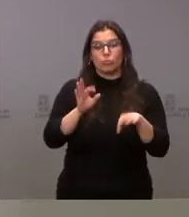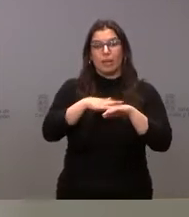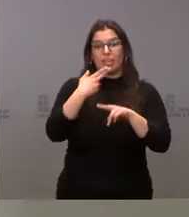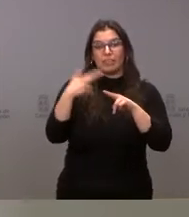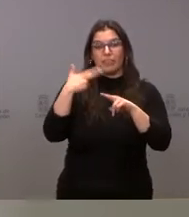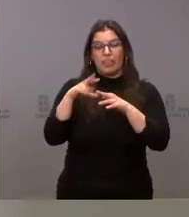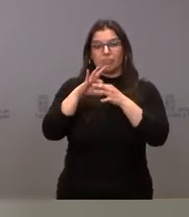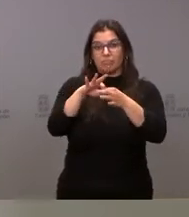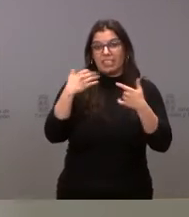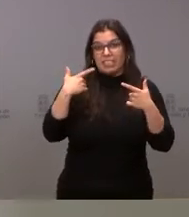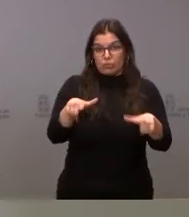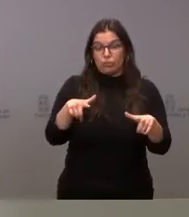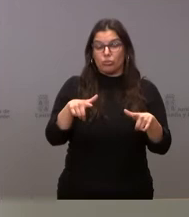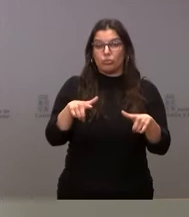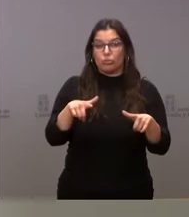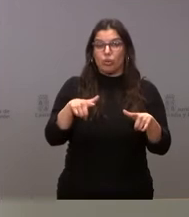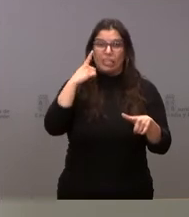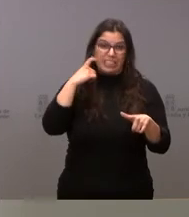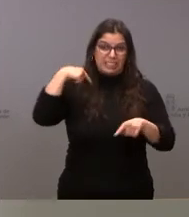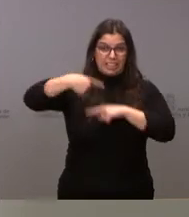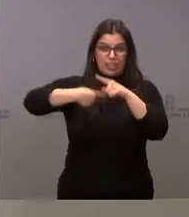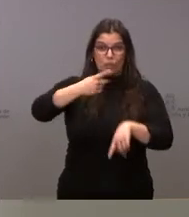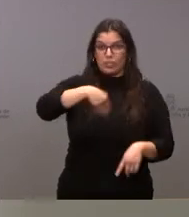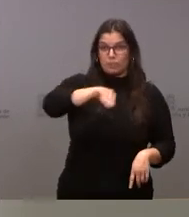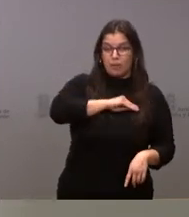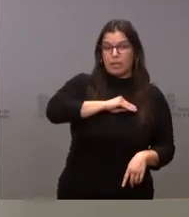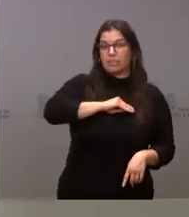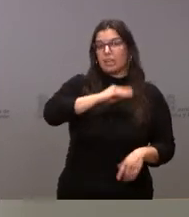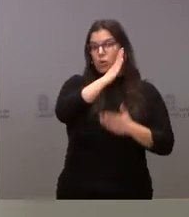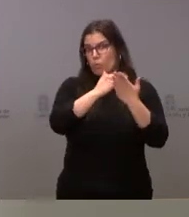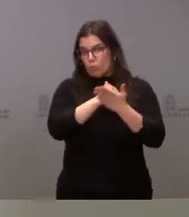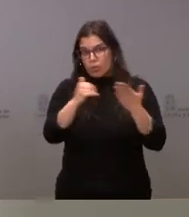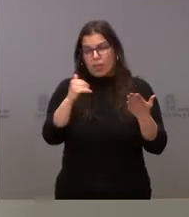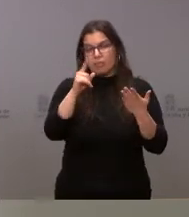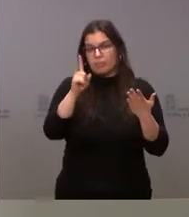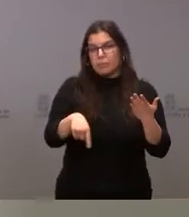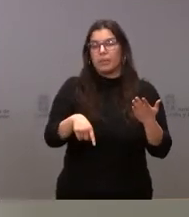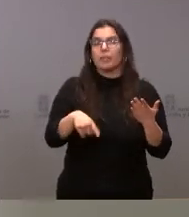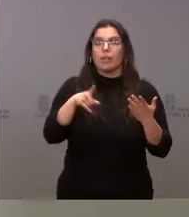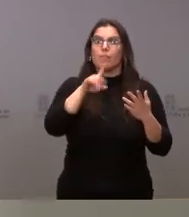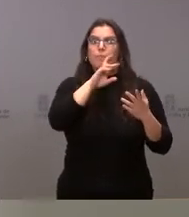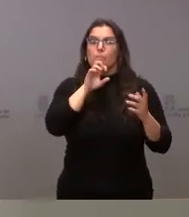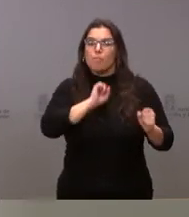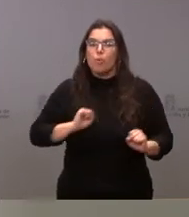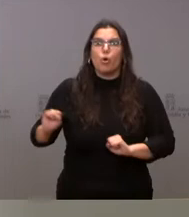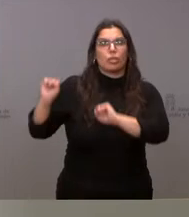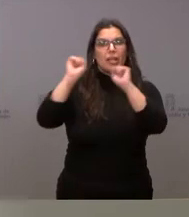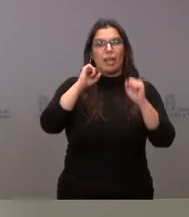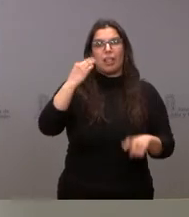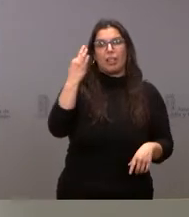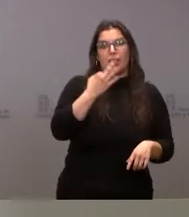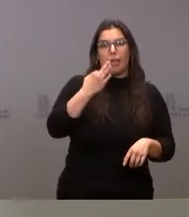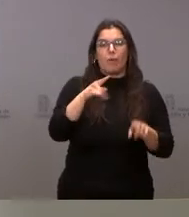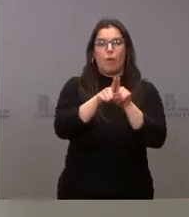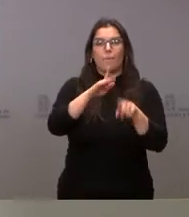en relación con un sector que es muy tradicional en España, en el conjunto de la comunidad autónoma y que es protegido desde el punto de vista del